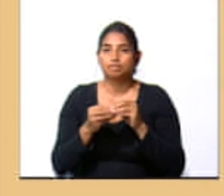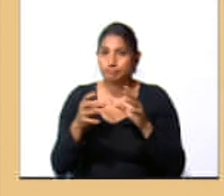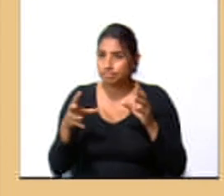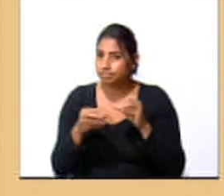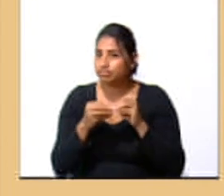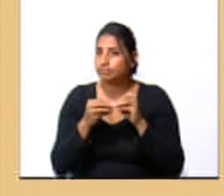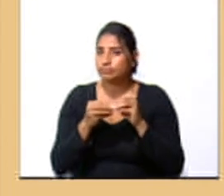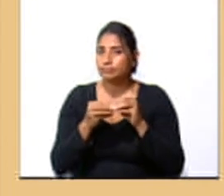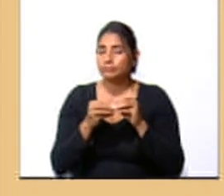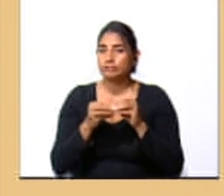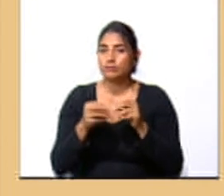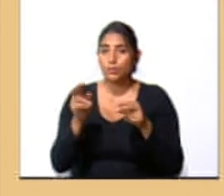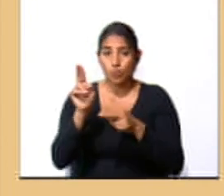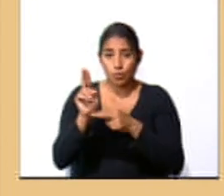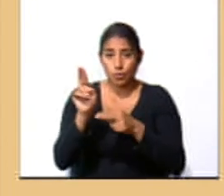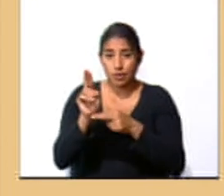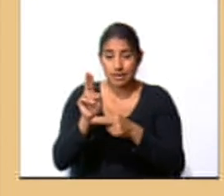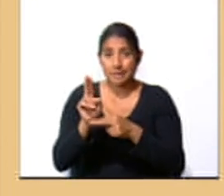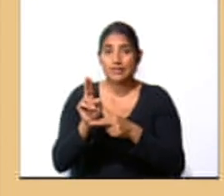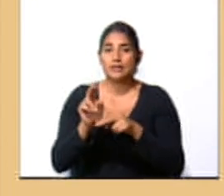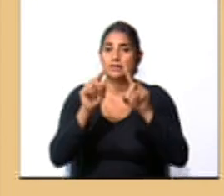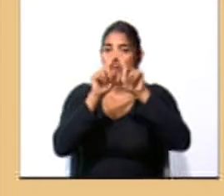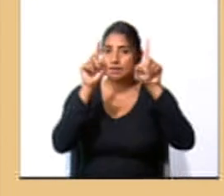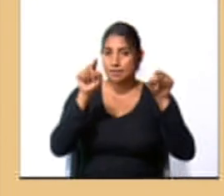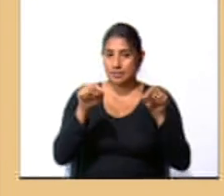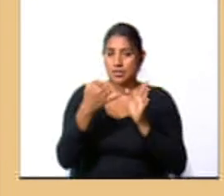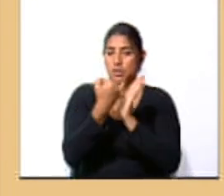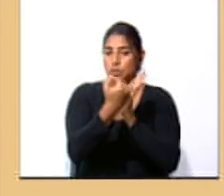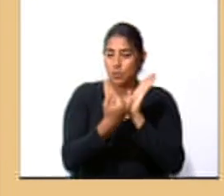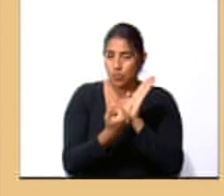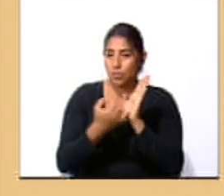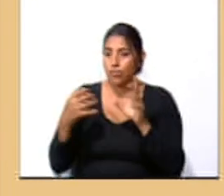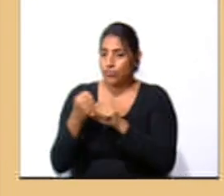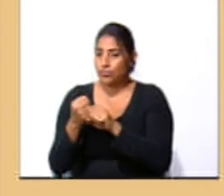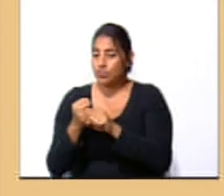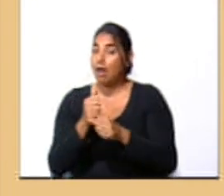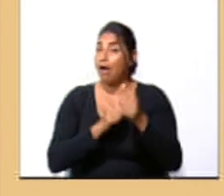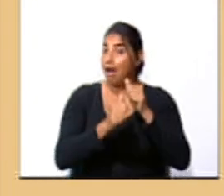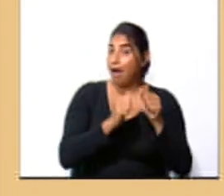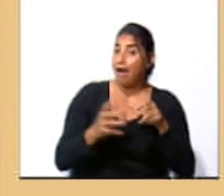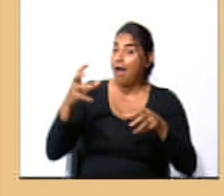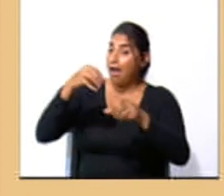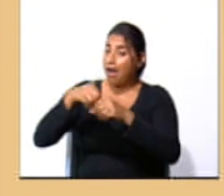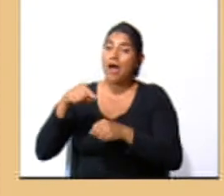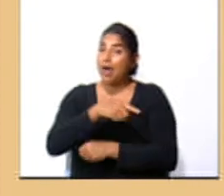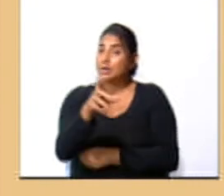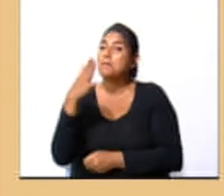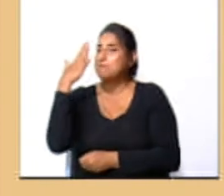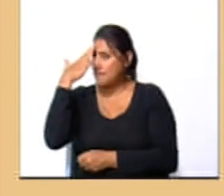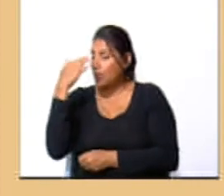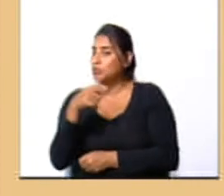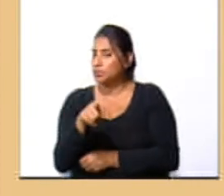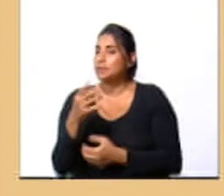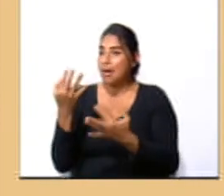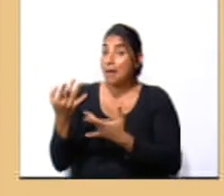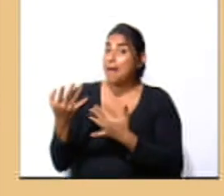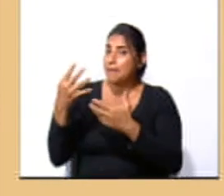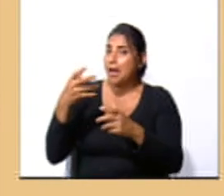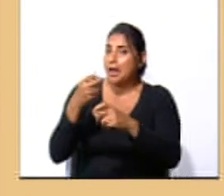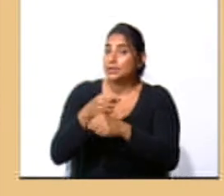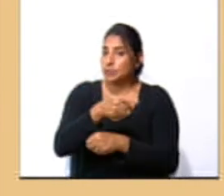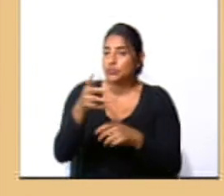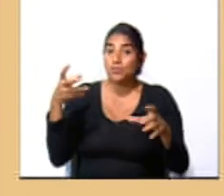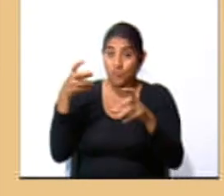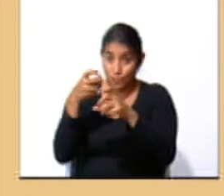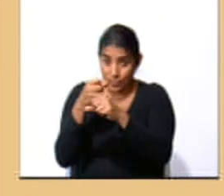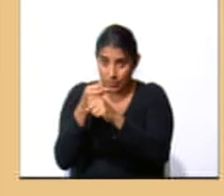por ejemplo, a ilustraciones y otros recursos artísticos que yo sé que más de uno de ustedes está esperando realizar esos